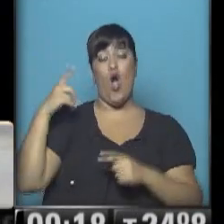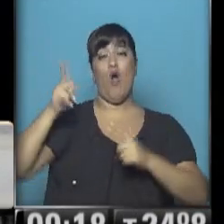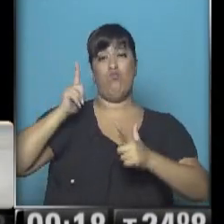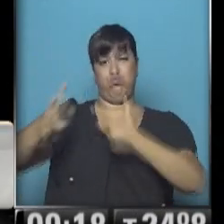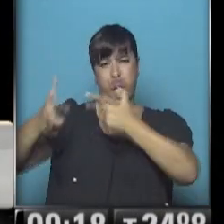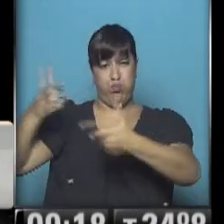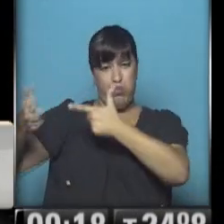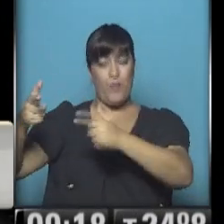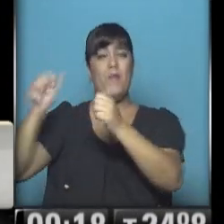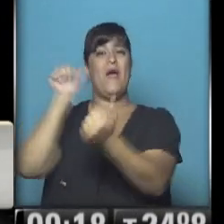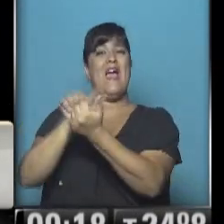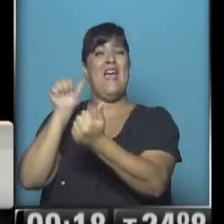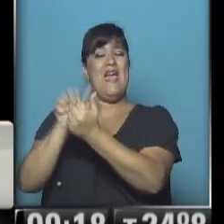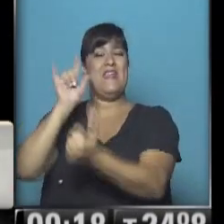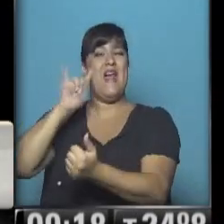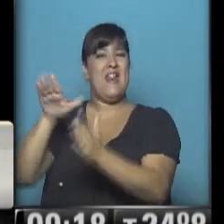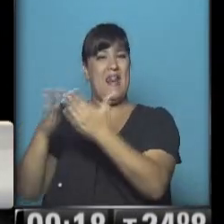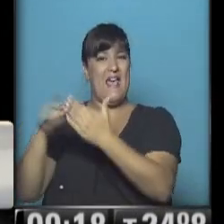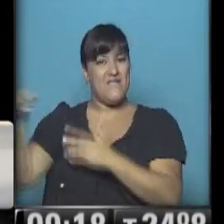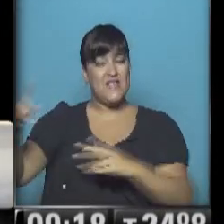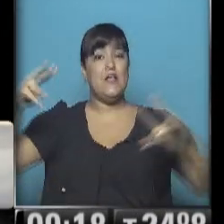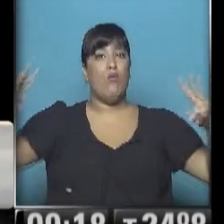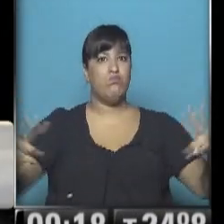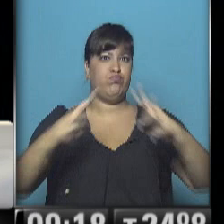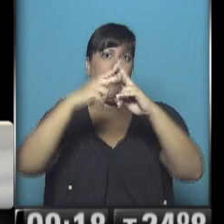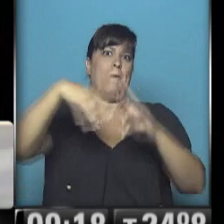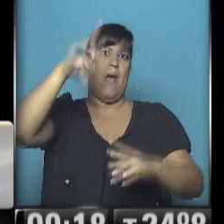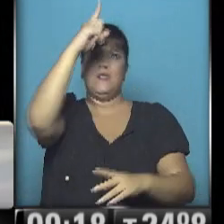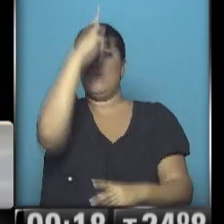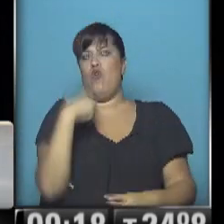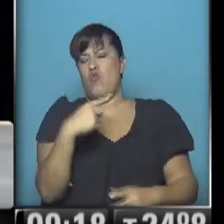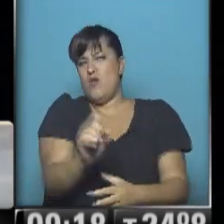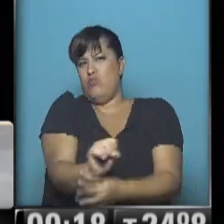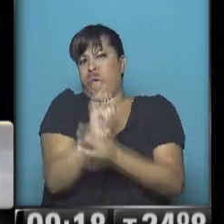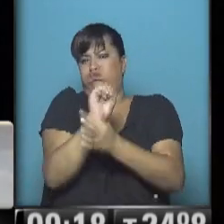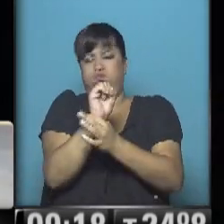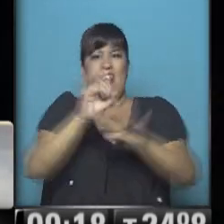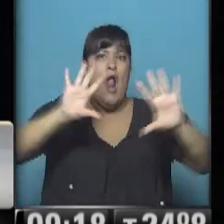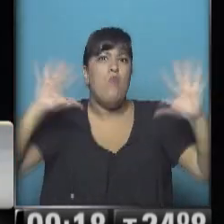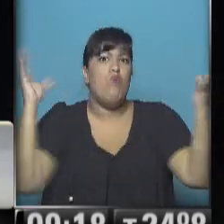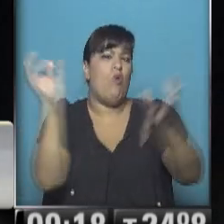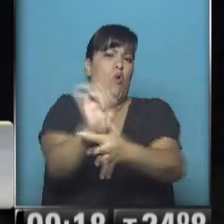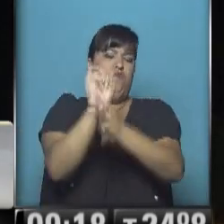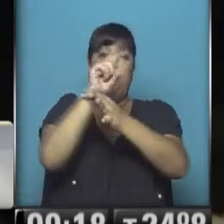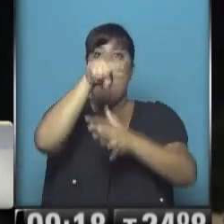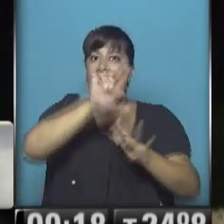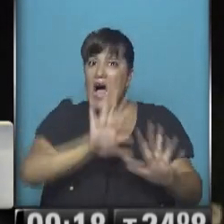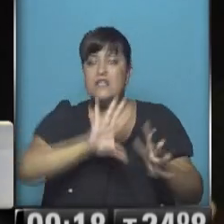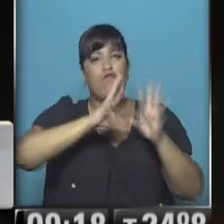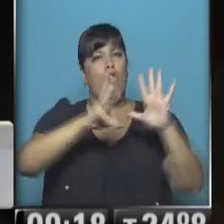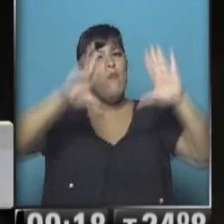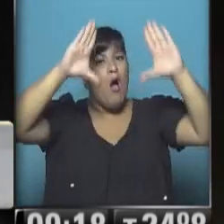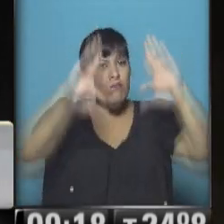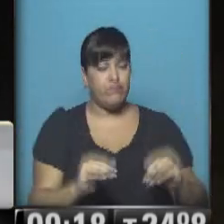en la revista. La Torre Eiffel de París es uno de los monumentos más emblemáticos del mundo y apagó de esta manera sus luces en